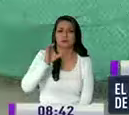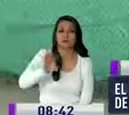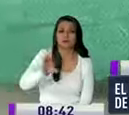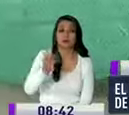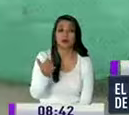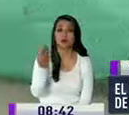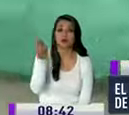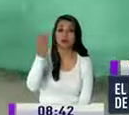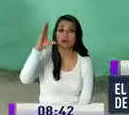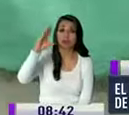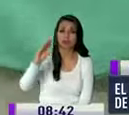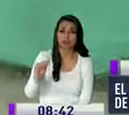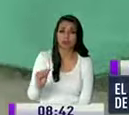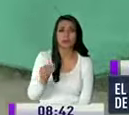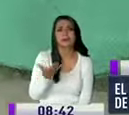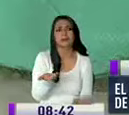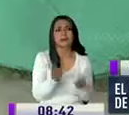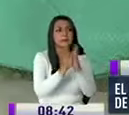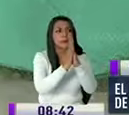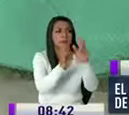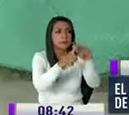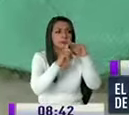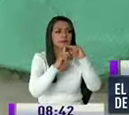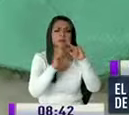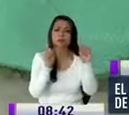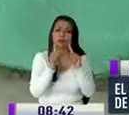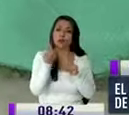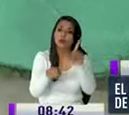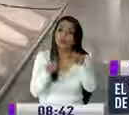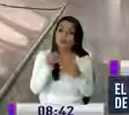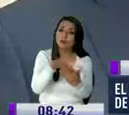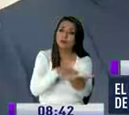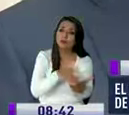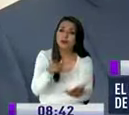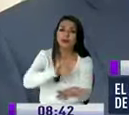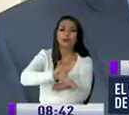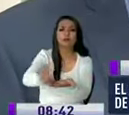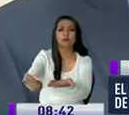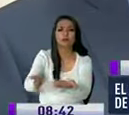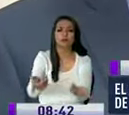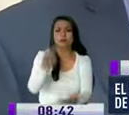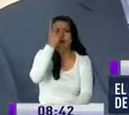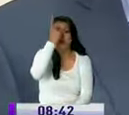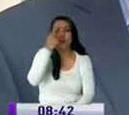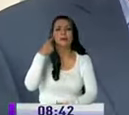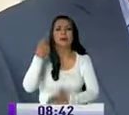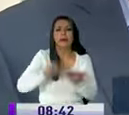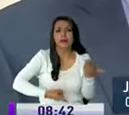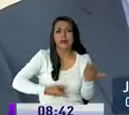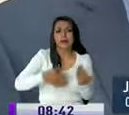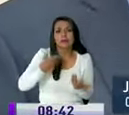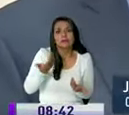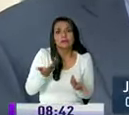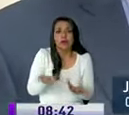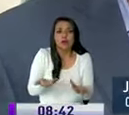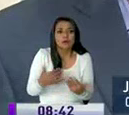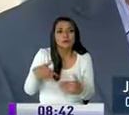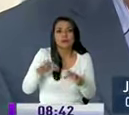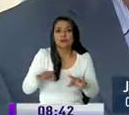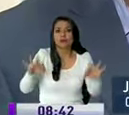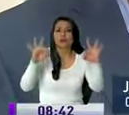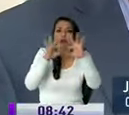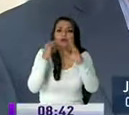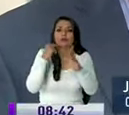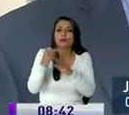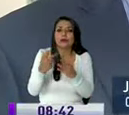con esto se deja de lado proyectos sustanciales que necesitaría la ciudad que uno se endeuda para cosas sustantivas no para cubrir